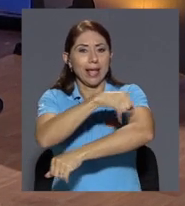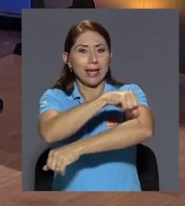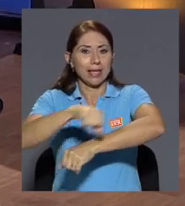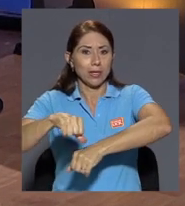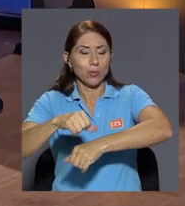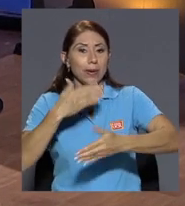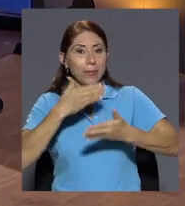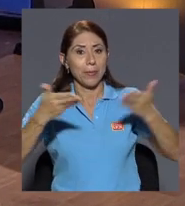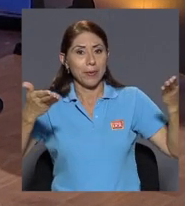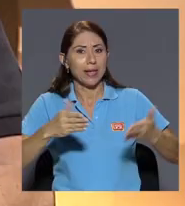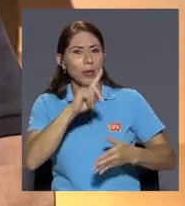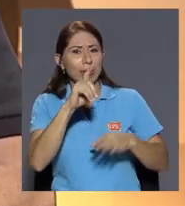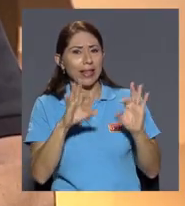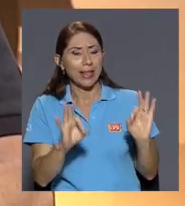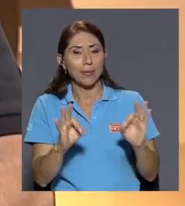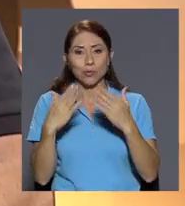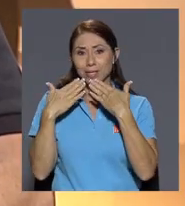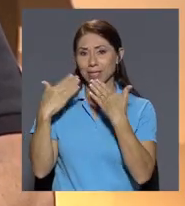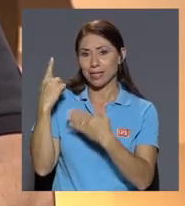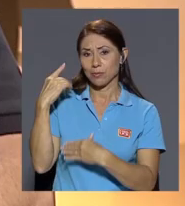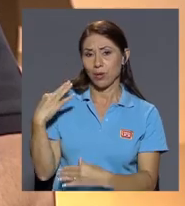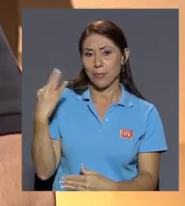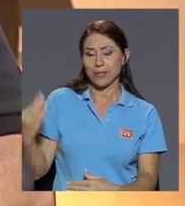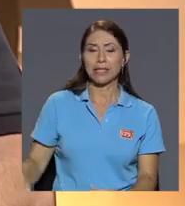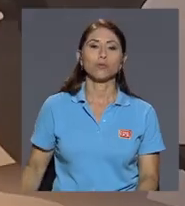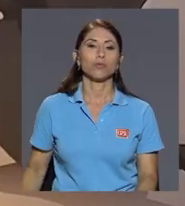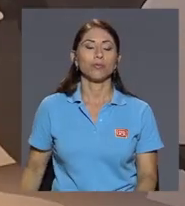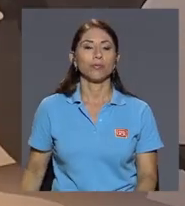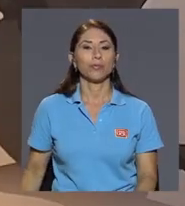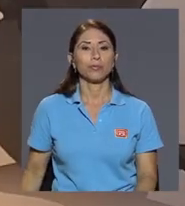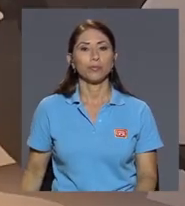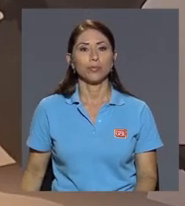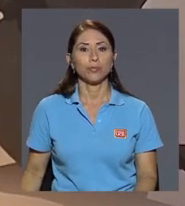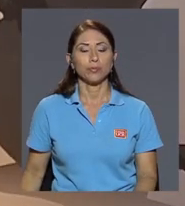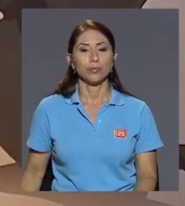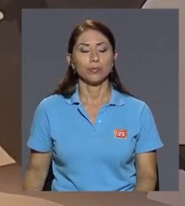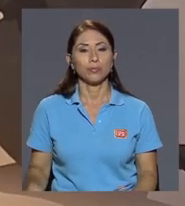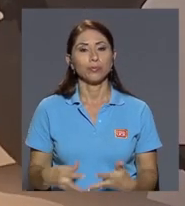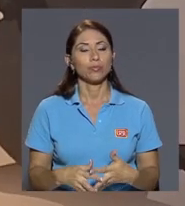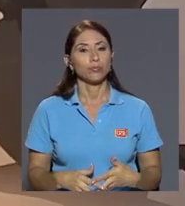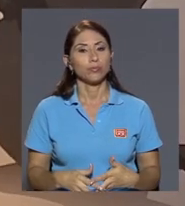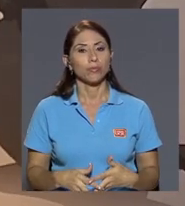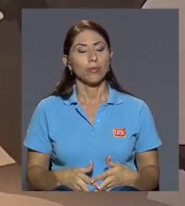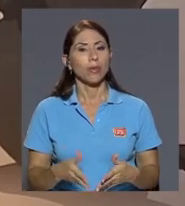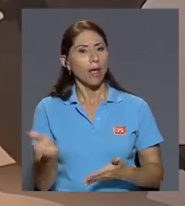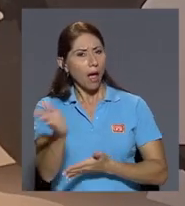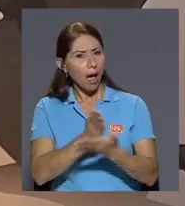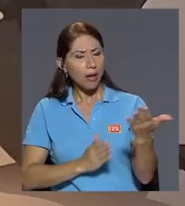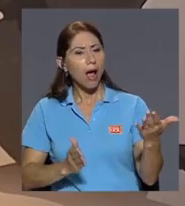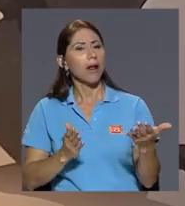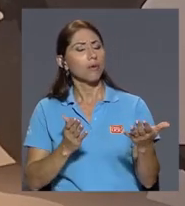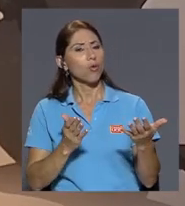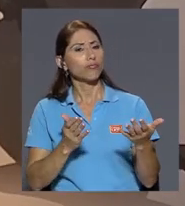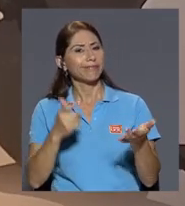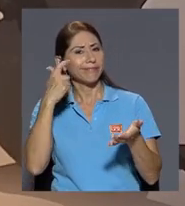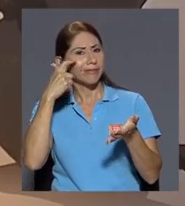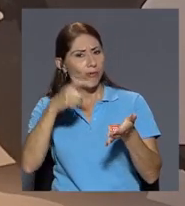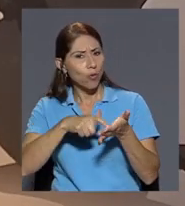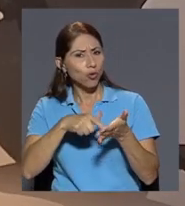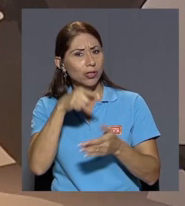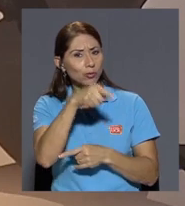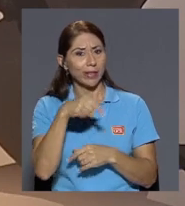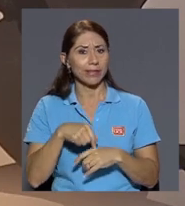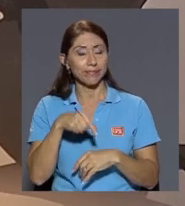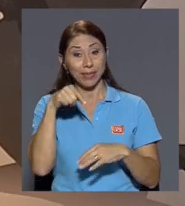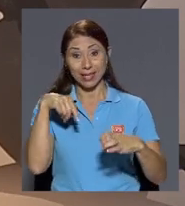Bienvenido don Rodolfo, ¿qué tal? Muchas gracias don Marlon por la invitación Mira, hay algo que le reconoce a usted y sobre todo